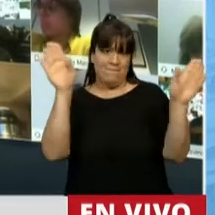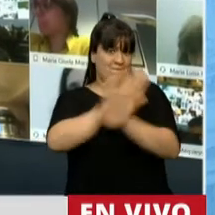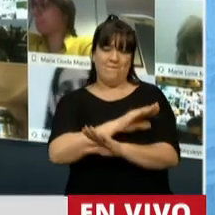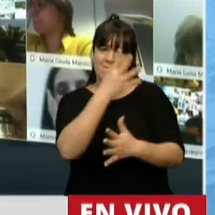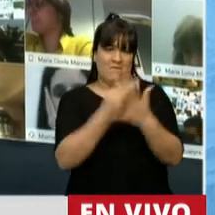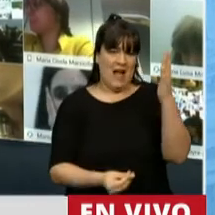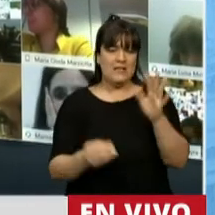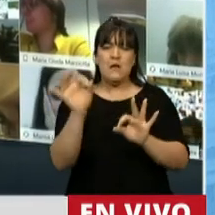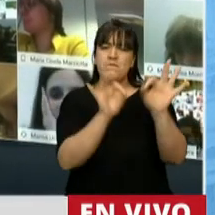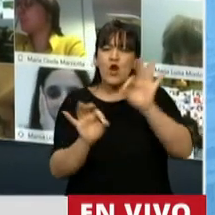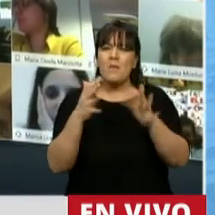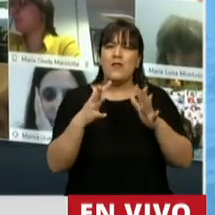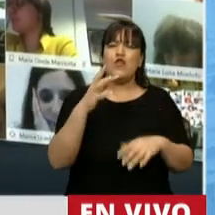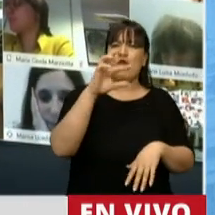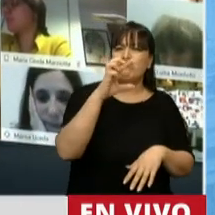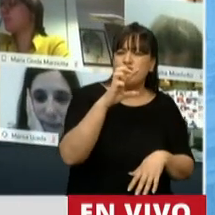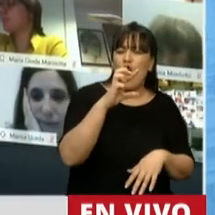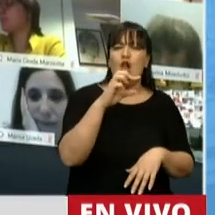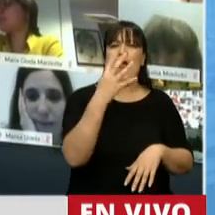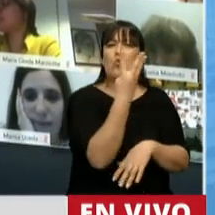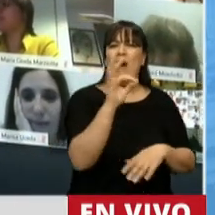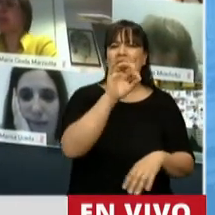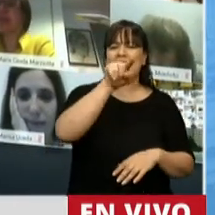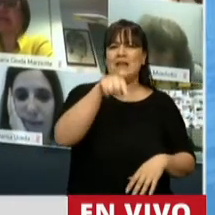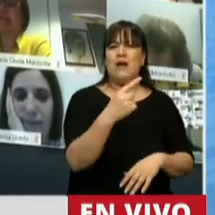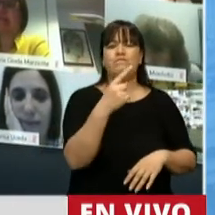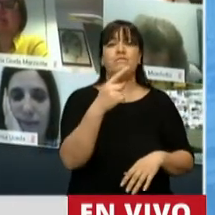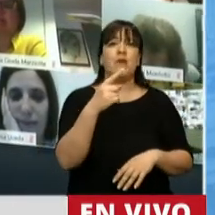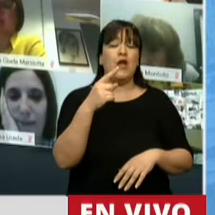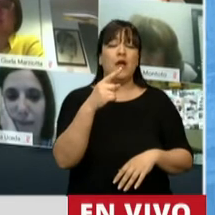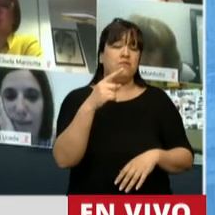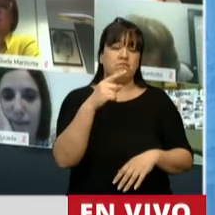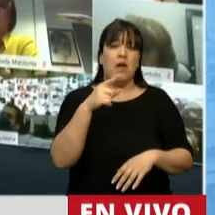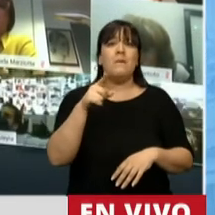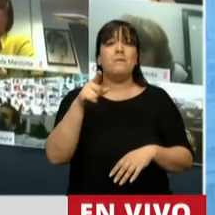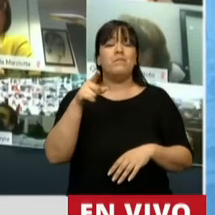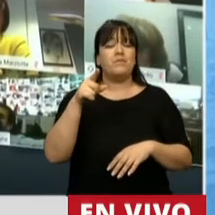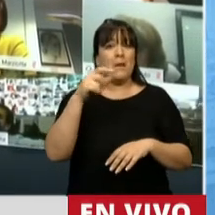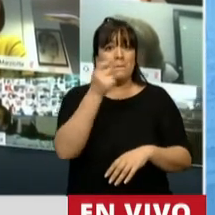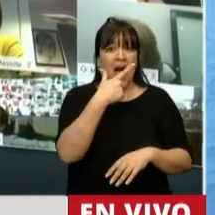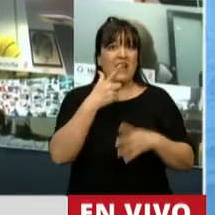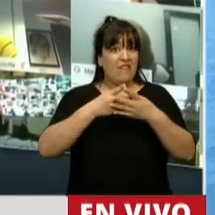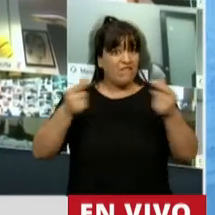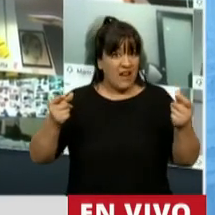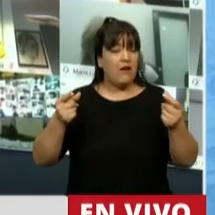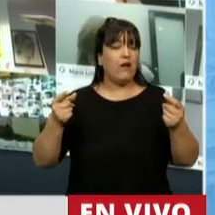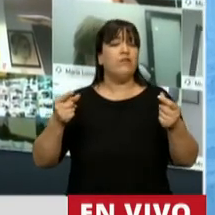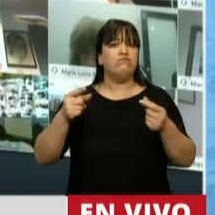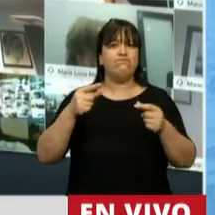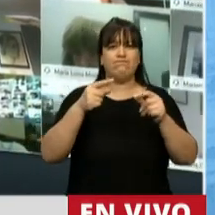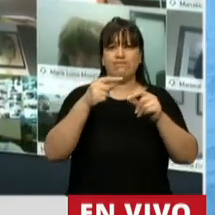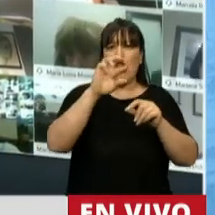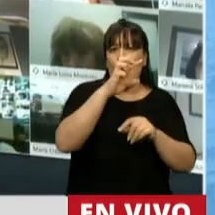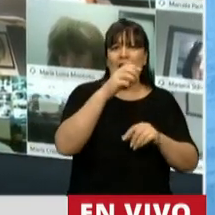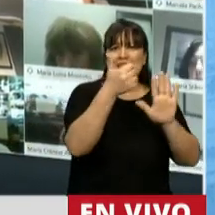dólar promedio de 40,10, y Macri se fue con un dólar de 62,99. Una inflación del